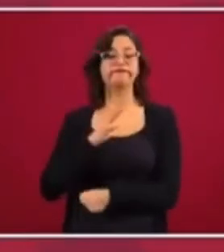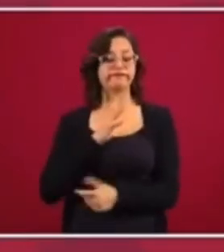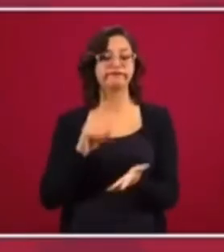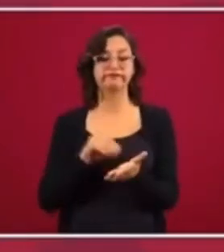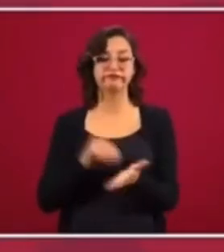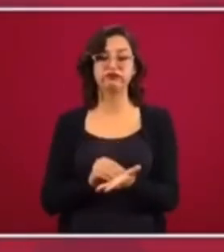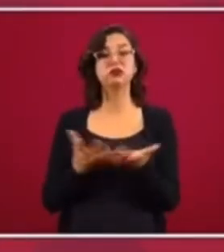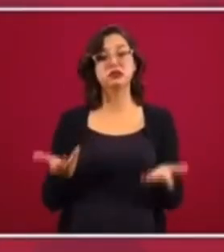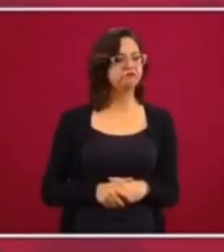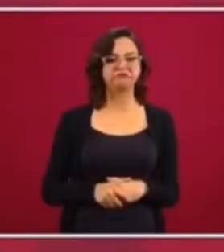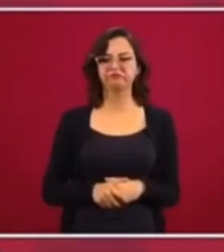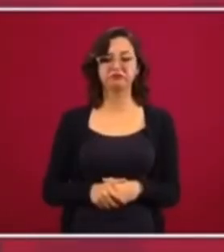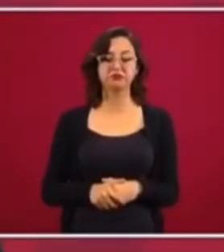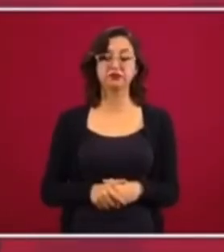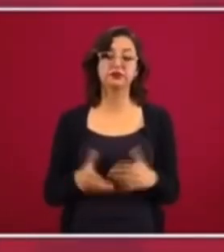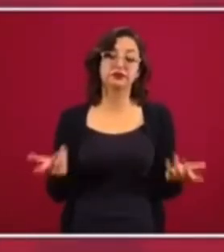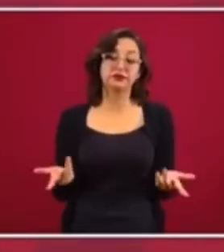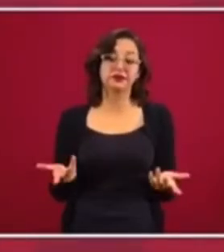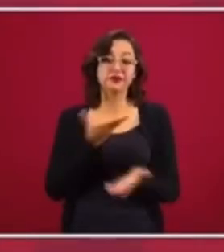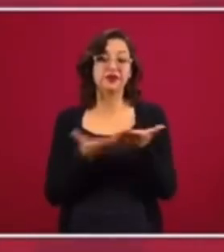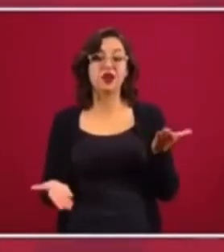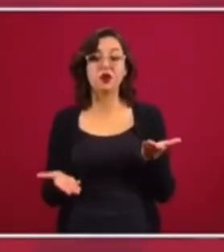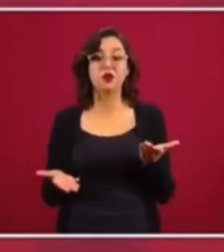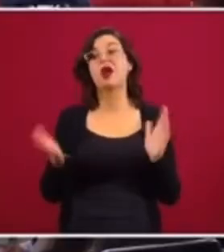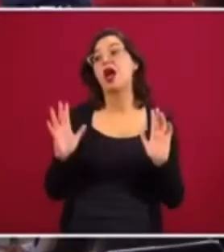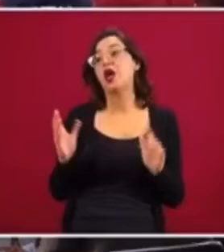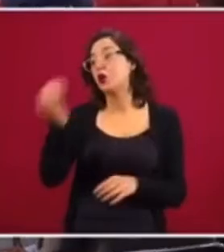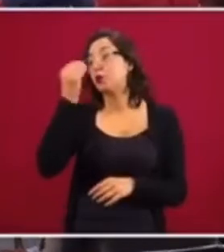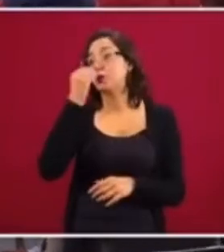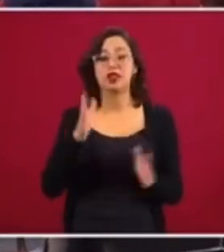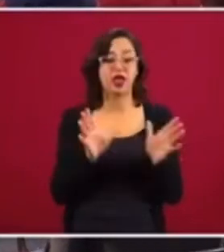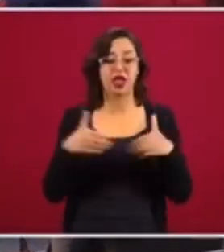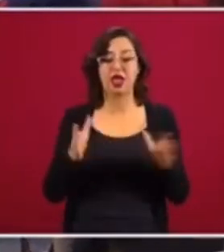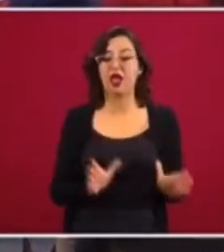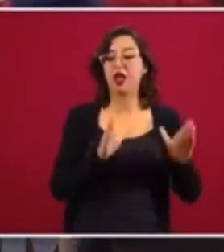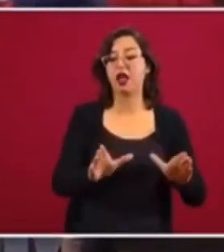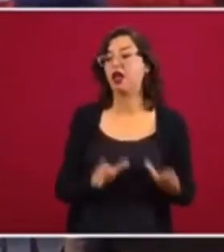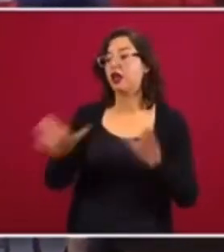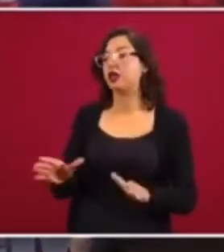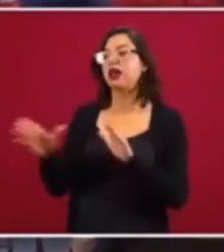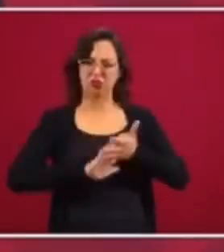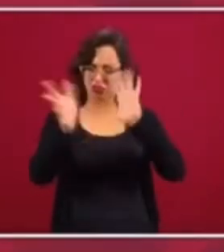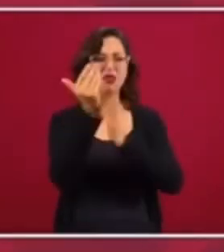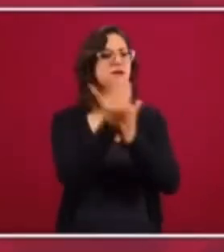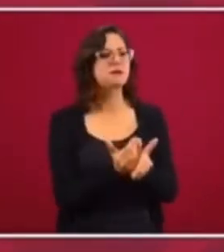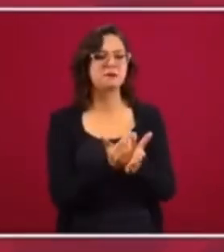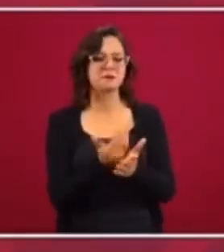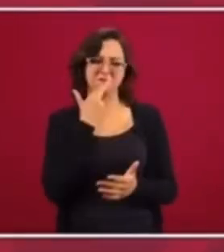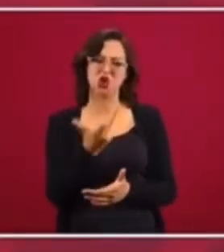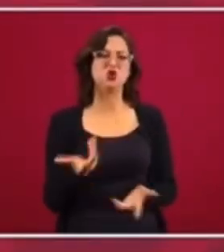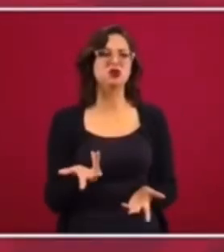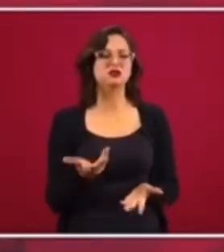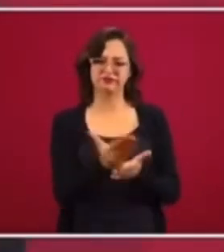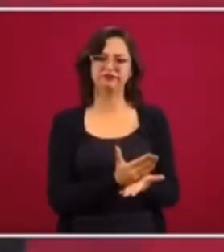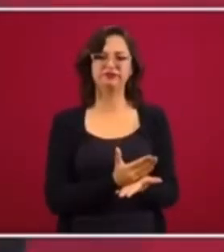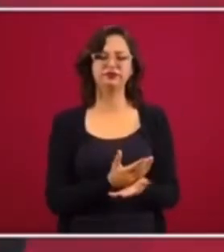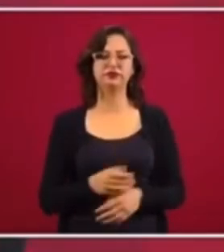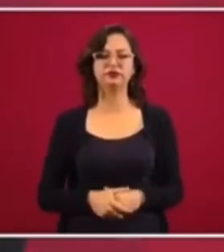homicidios, entonces que no vengan ahora a decir, estamos entregando despensas, no, mejor, bájenle, bájenle,